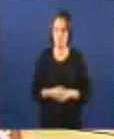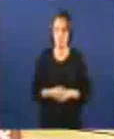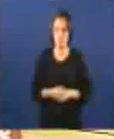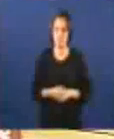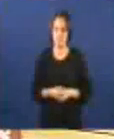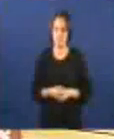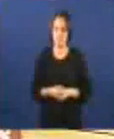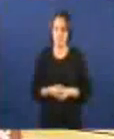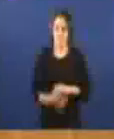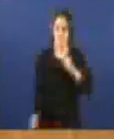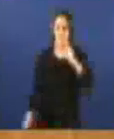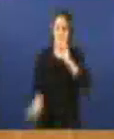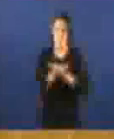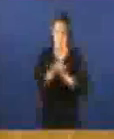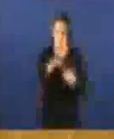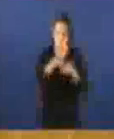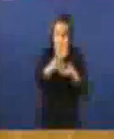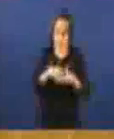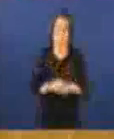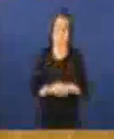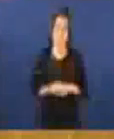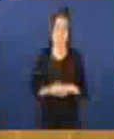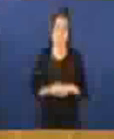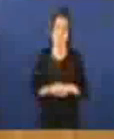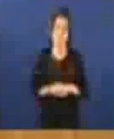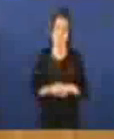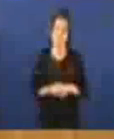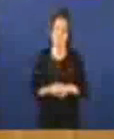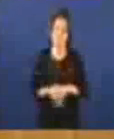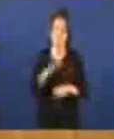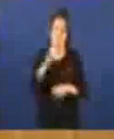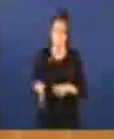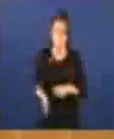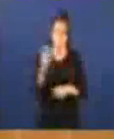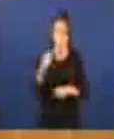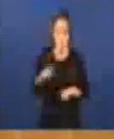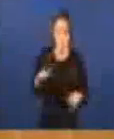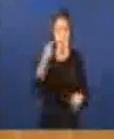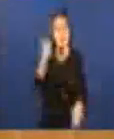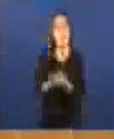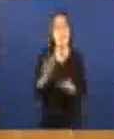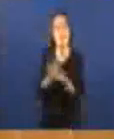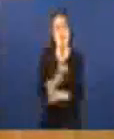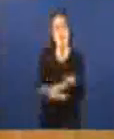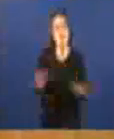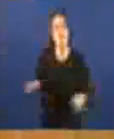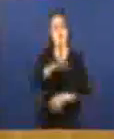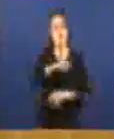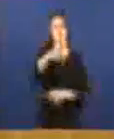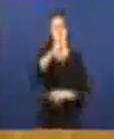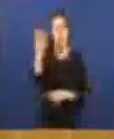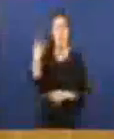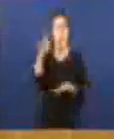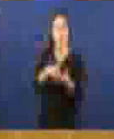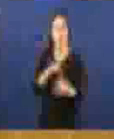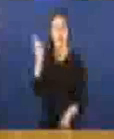fraude fiscal por que non se aclare unha vez todos eses cartos o señor Adnar que resulte que agora se demostra que incluso o negro